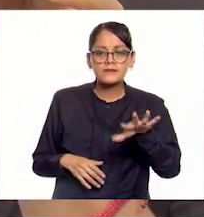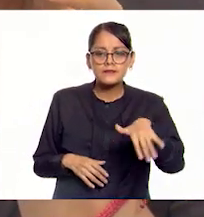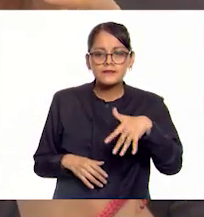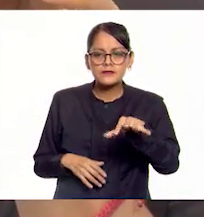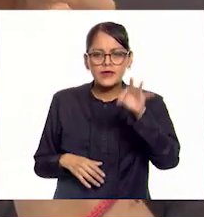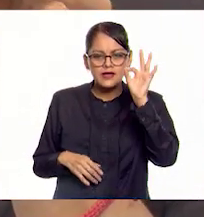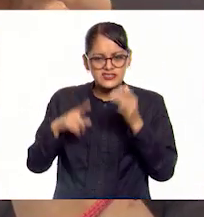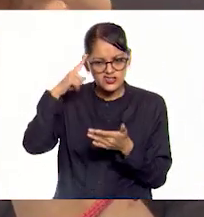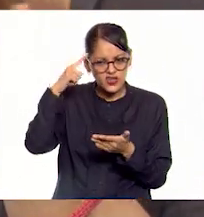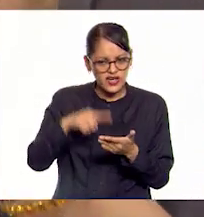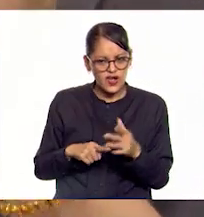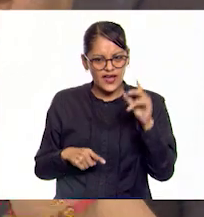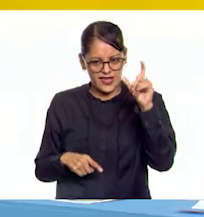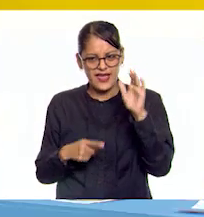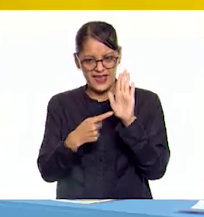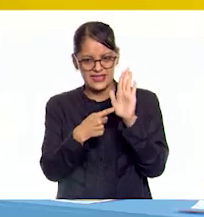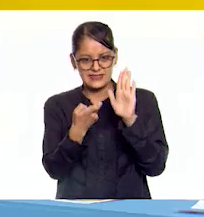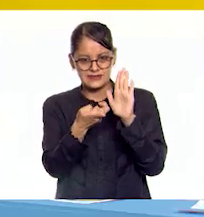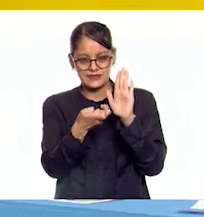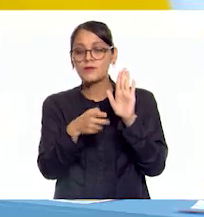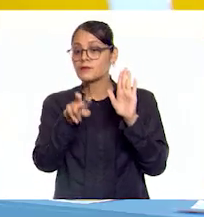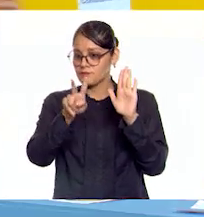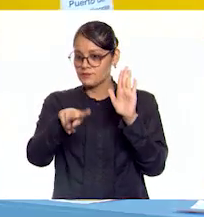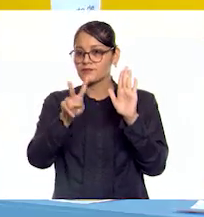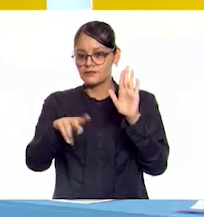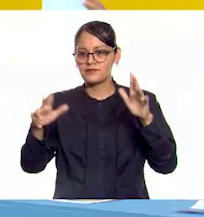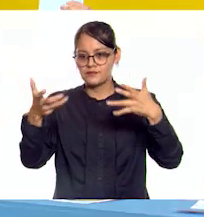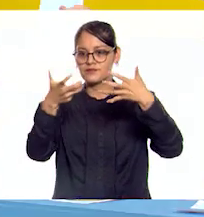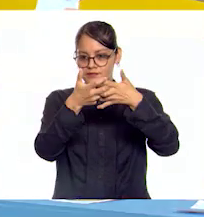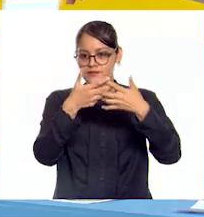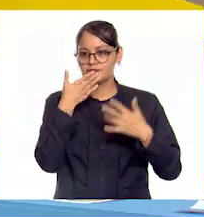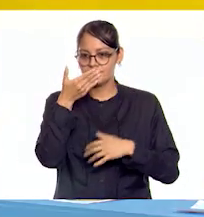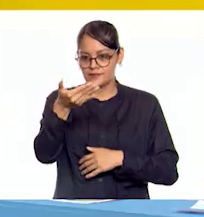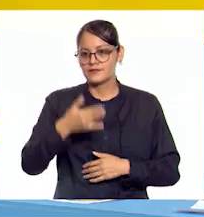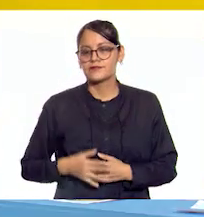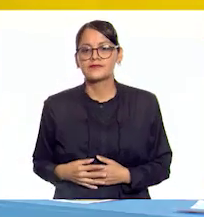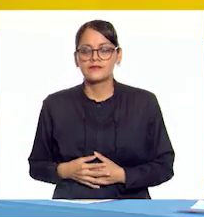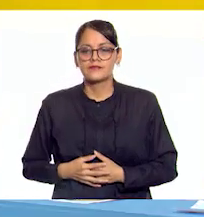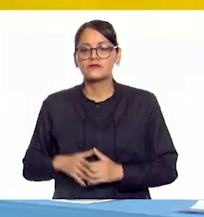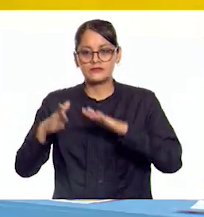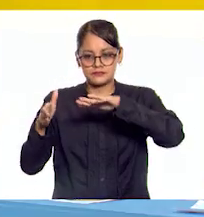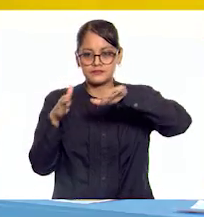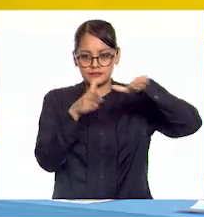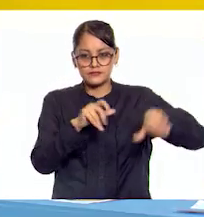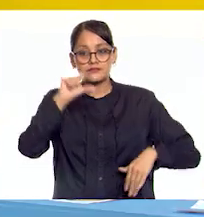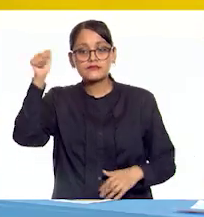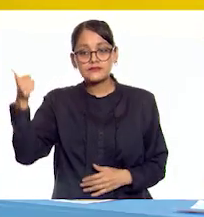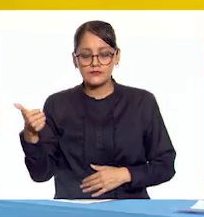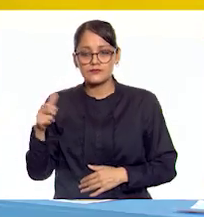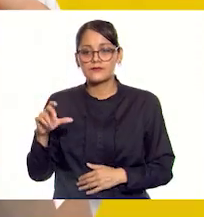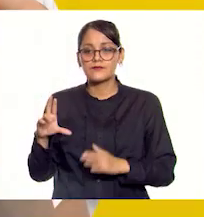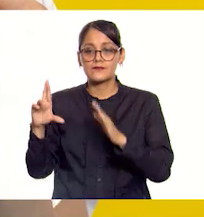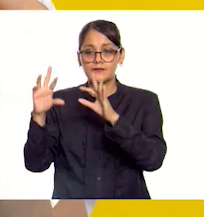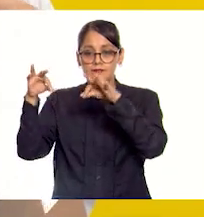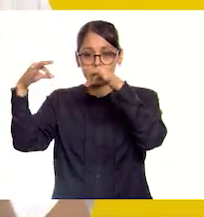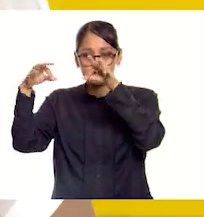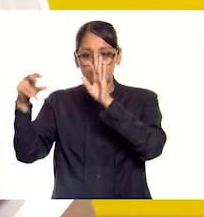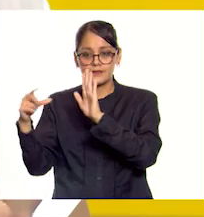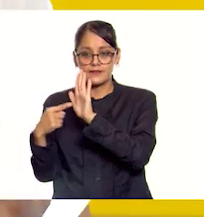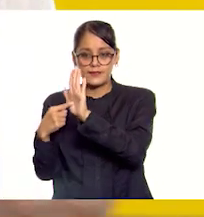Sospecho que es esta. Excelente, Jenny, encontraste la pareja. La siguiente tenemos la de